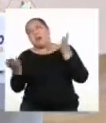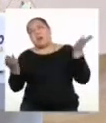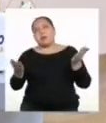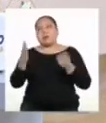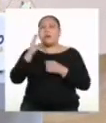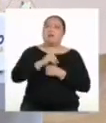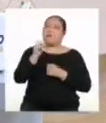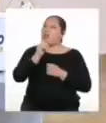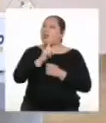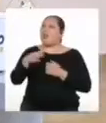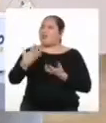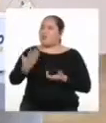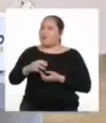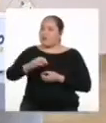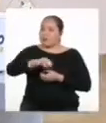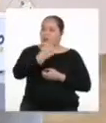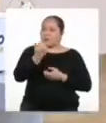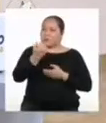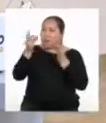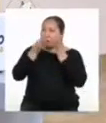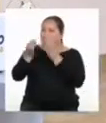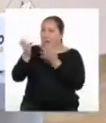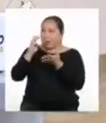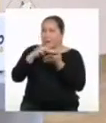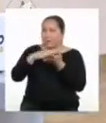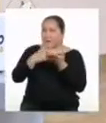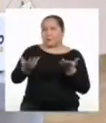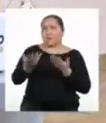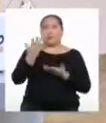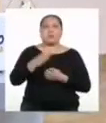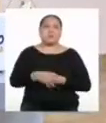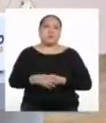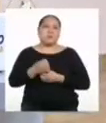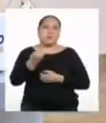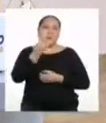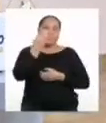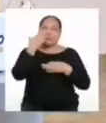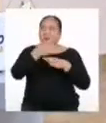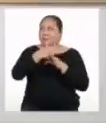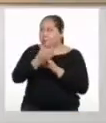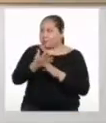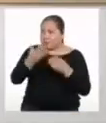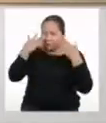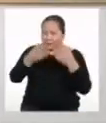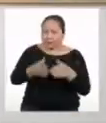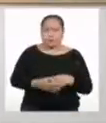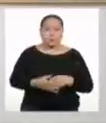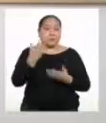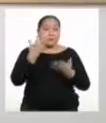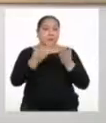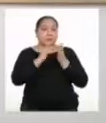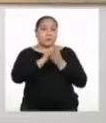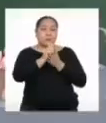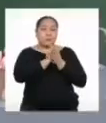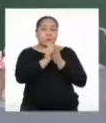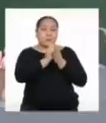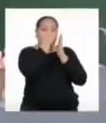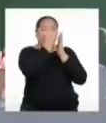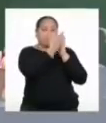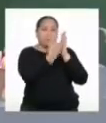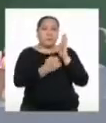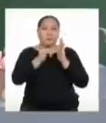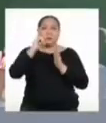asertivo, sino explicar un poquito más. Tal vez dar algunas pautas, no sé. ¿Tal vez como un texto instructivo?